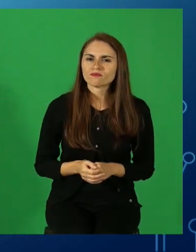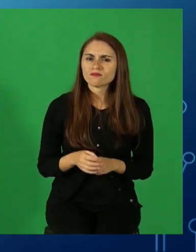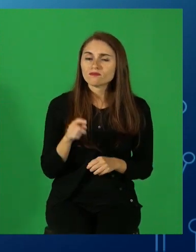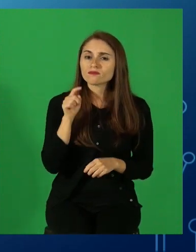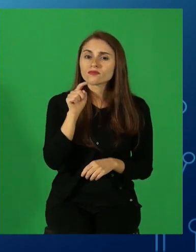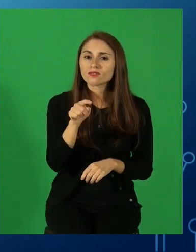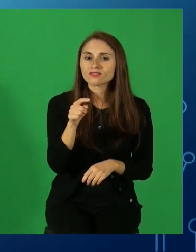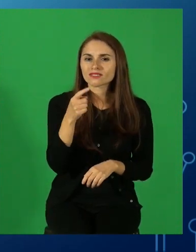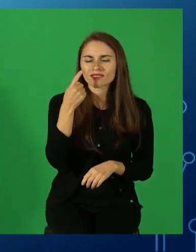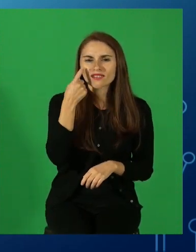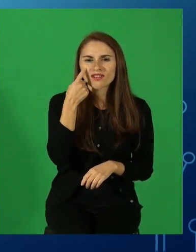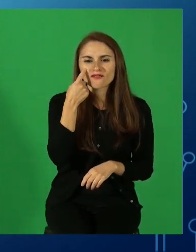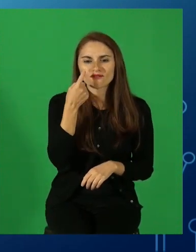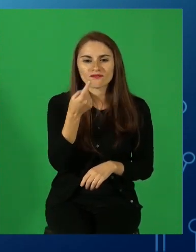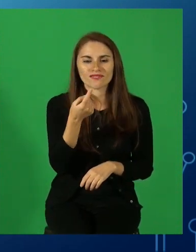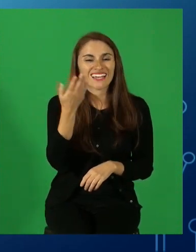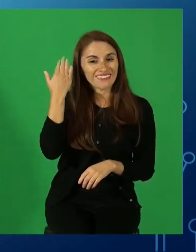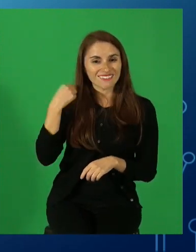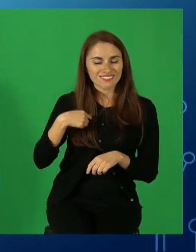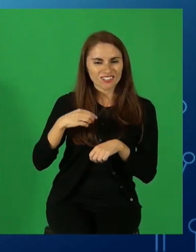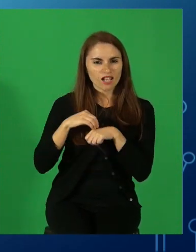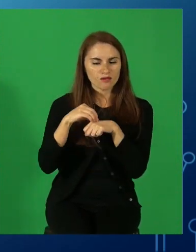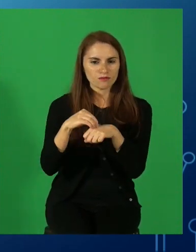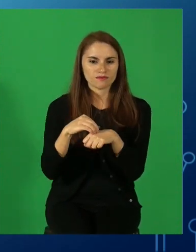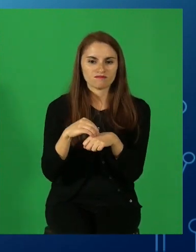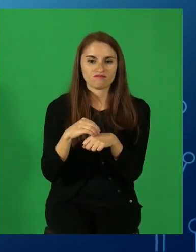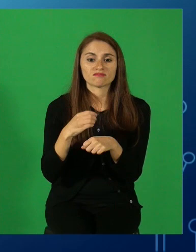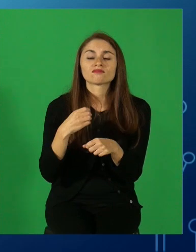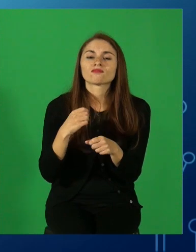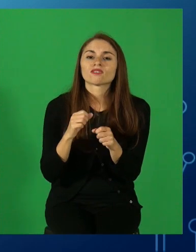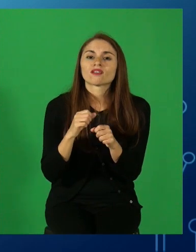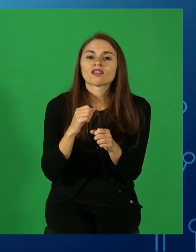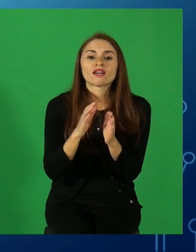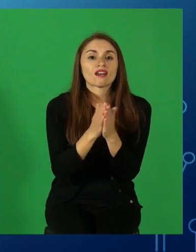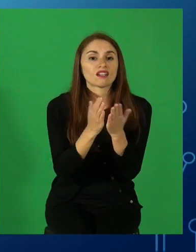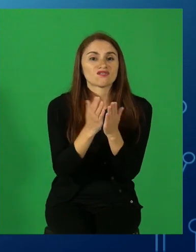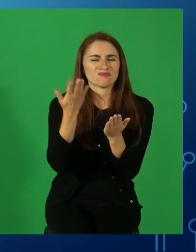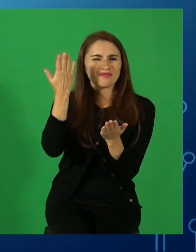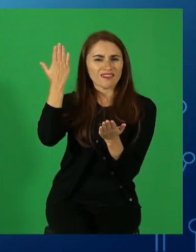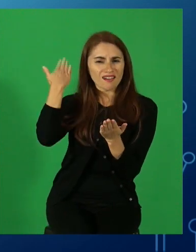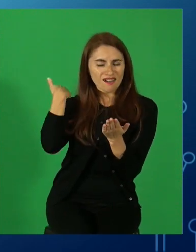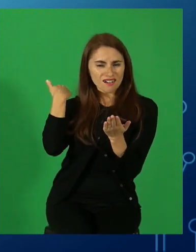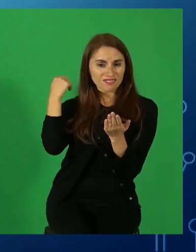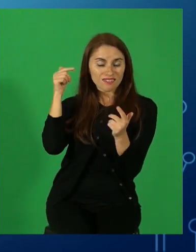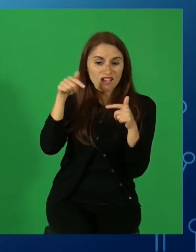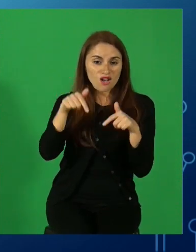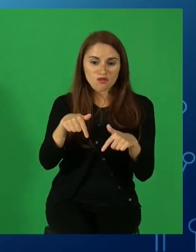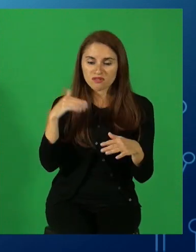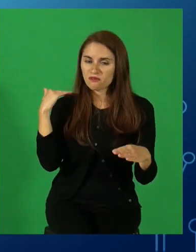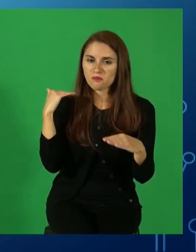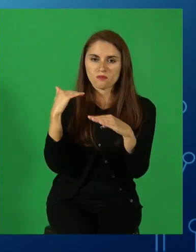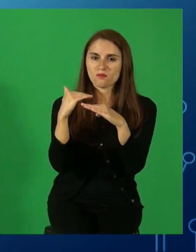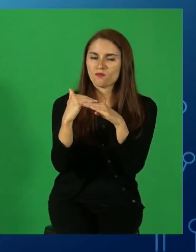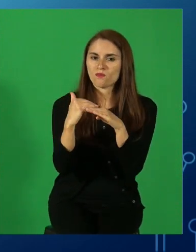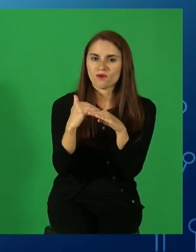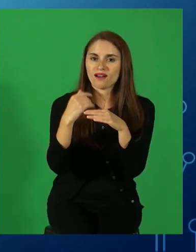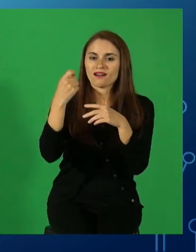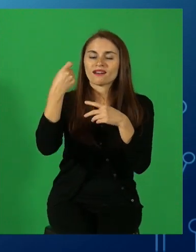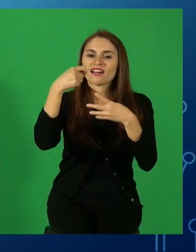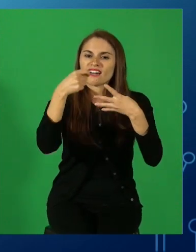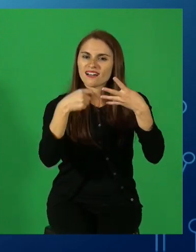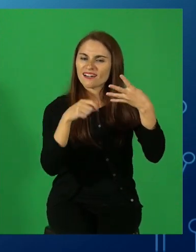como te decía al principio, de todos los tiempos. Y este personaje va a corresponder al